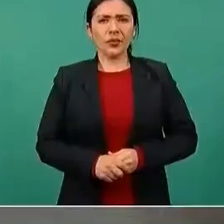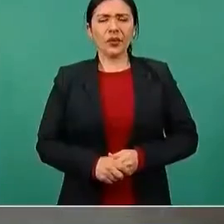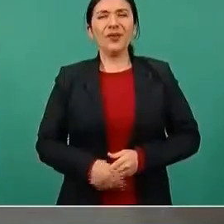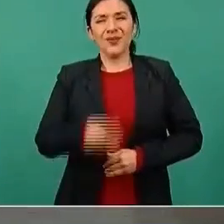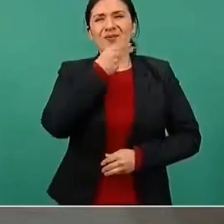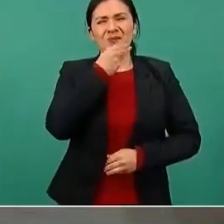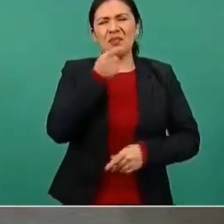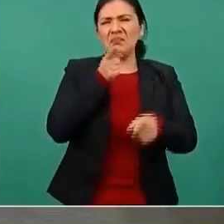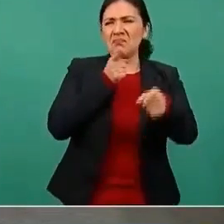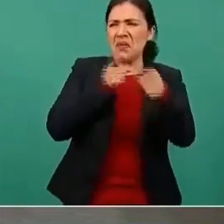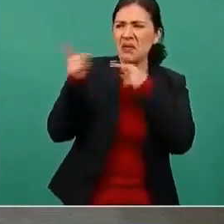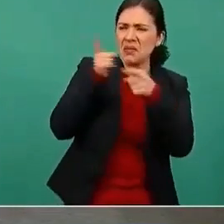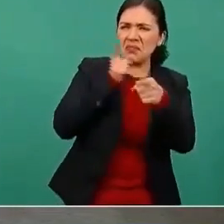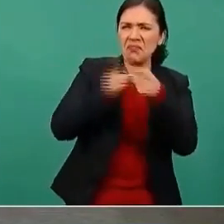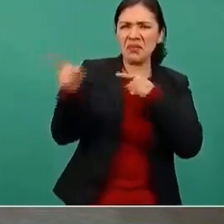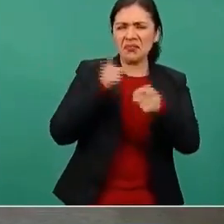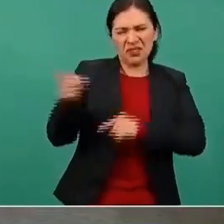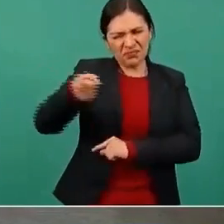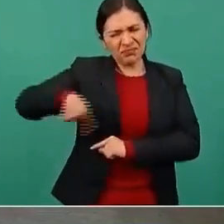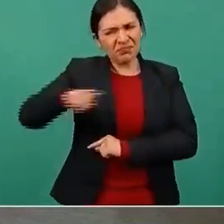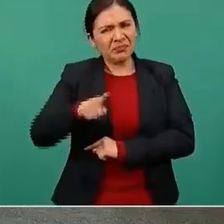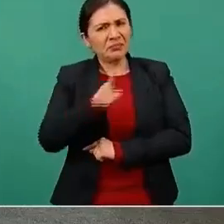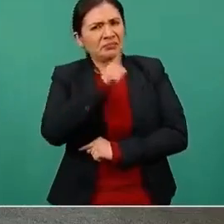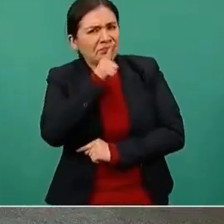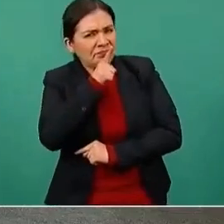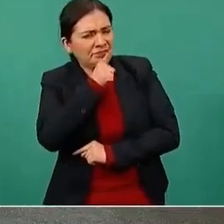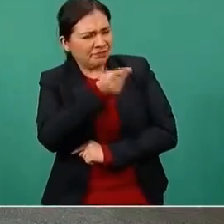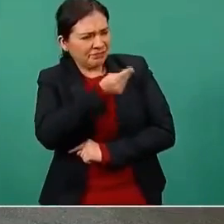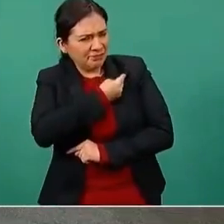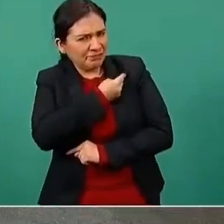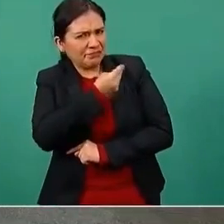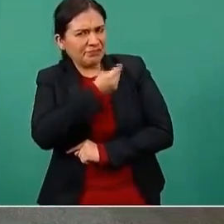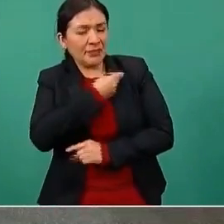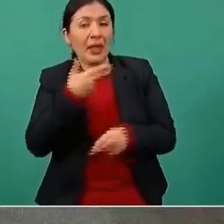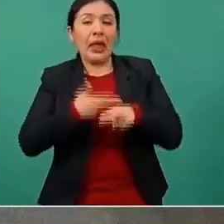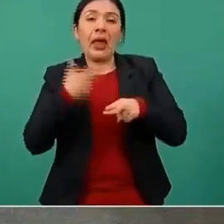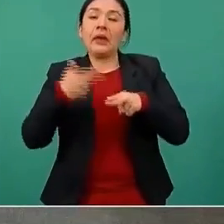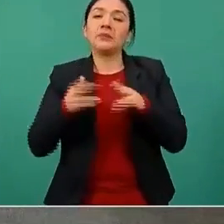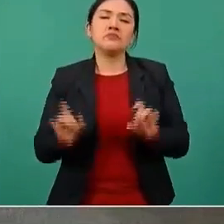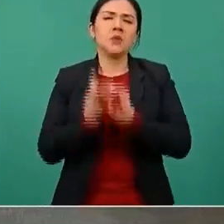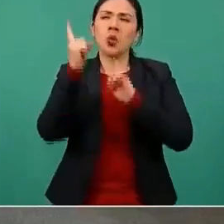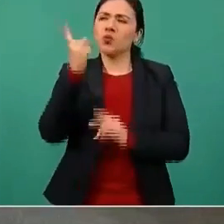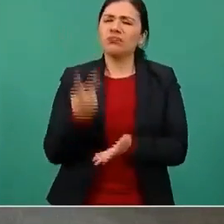aguantaban y aguantaban, seguía y seguía, hasta que se paró uno